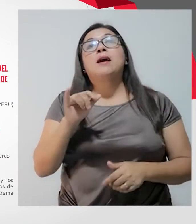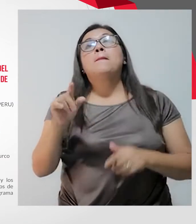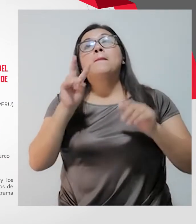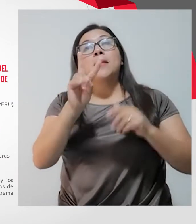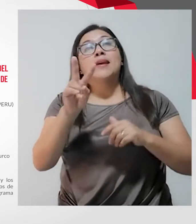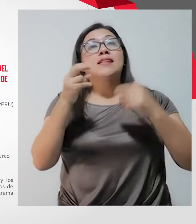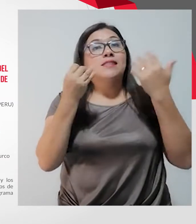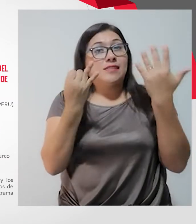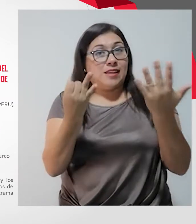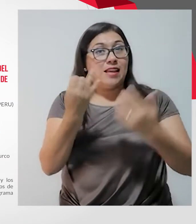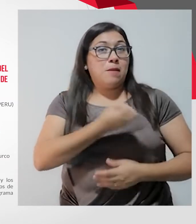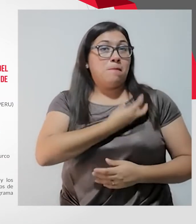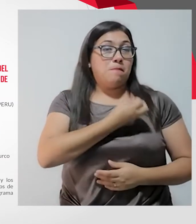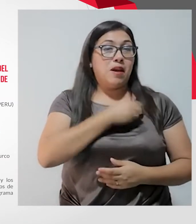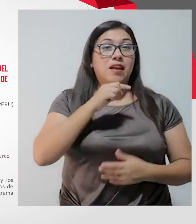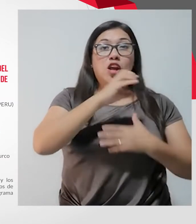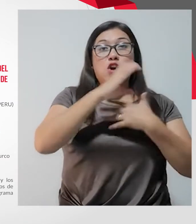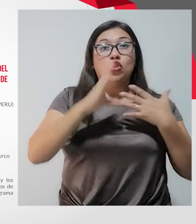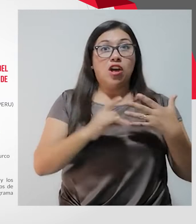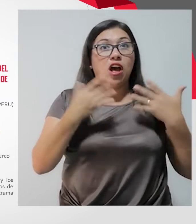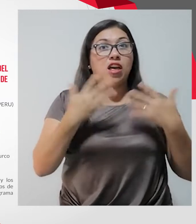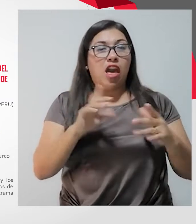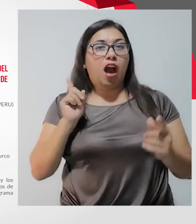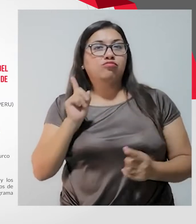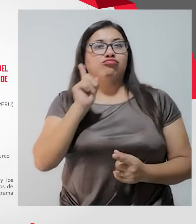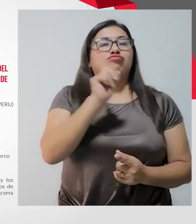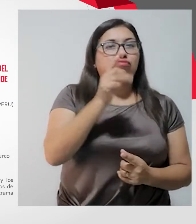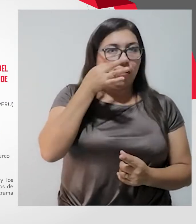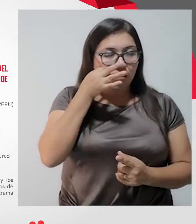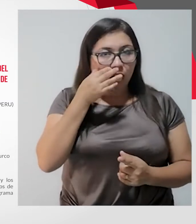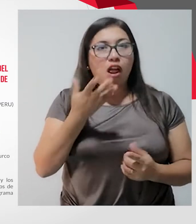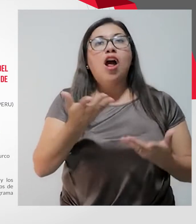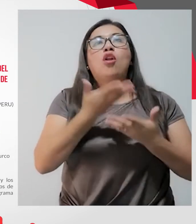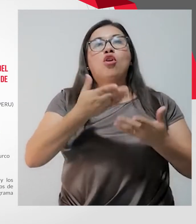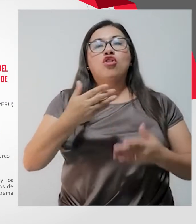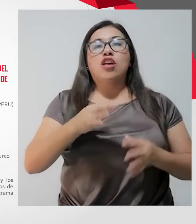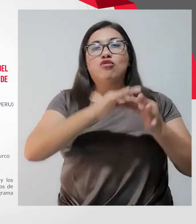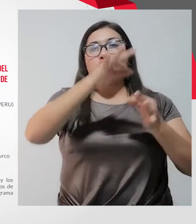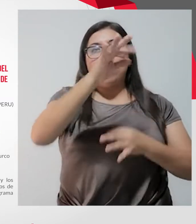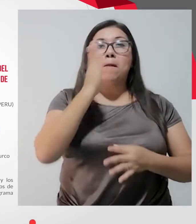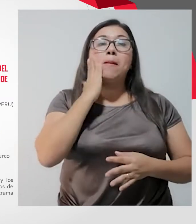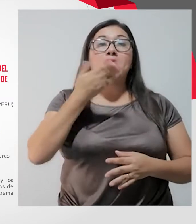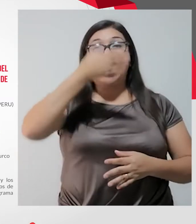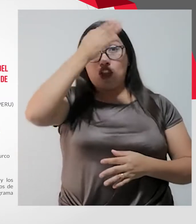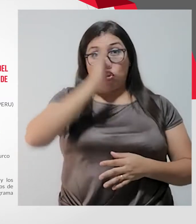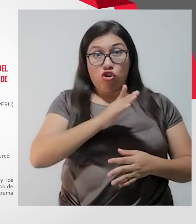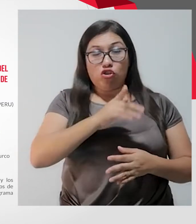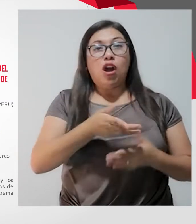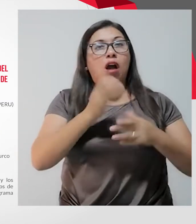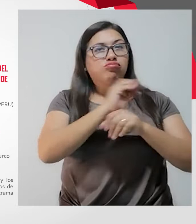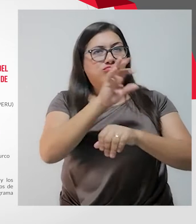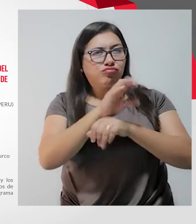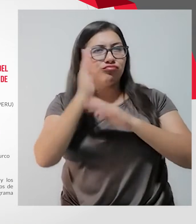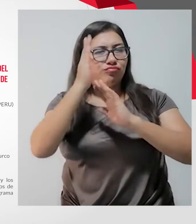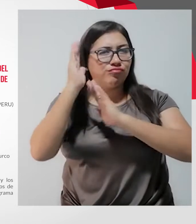mayo, el Conadis llevó a cabo una capacitación presencial al personal del Gobierno Regional de Madre de Dios, en el